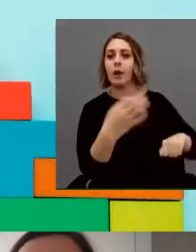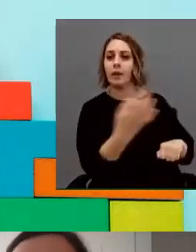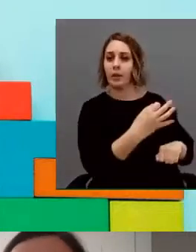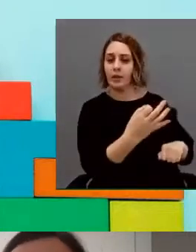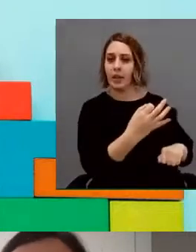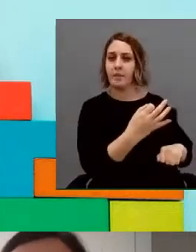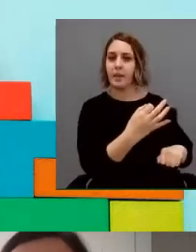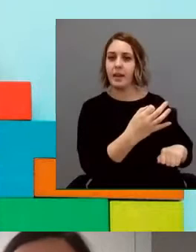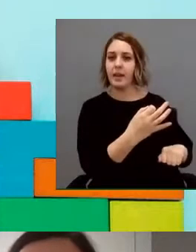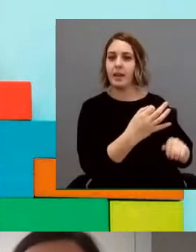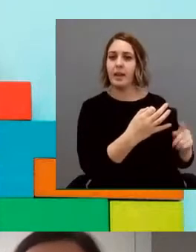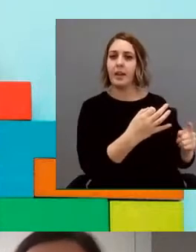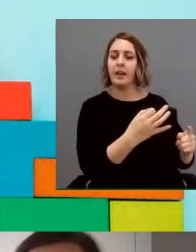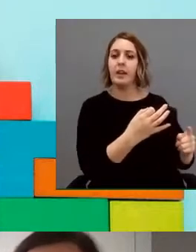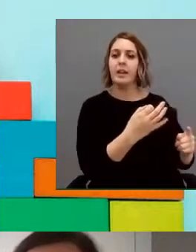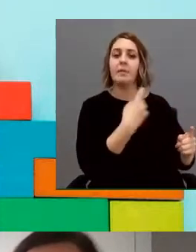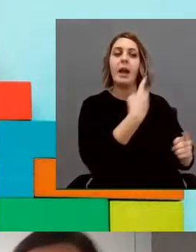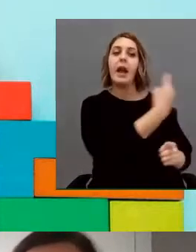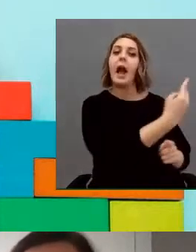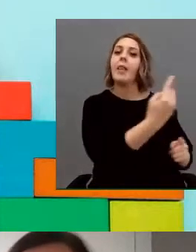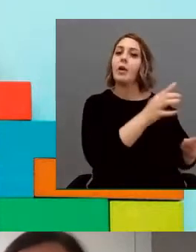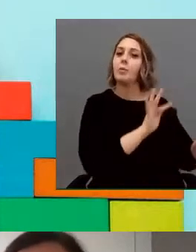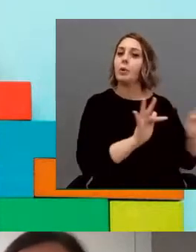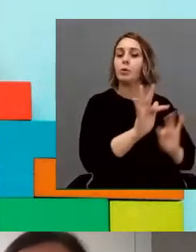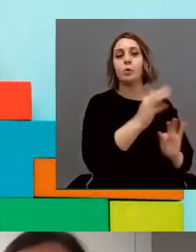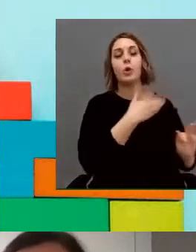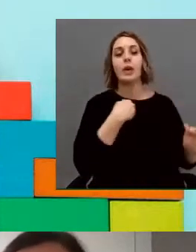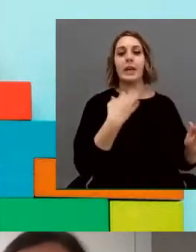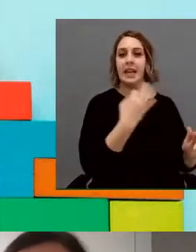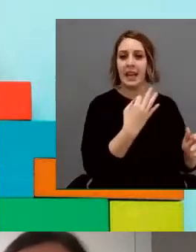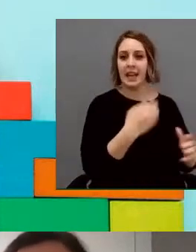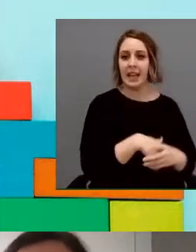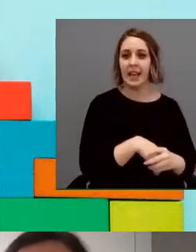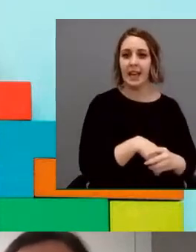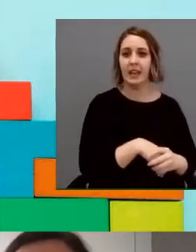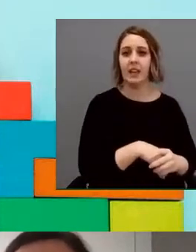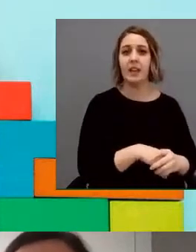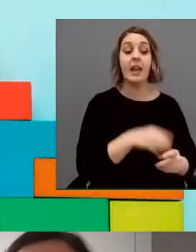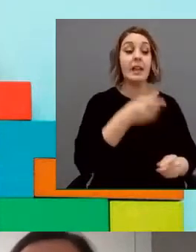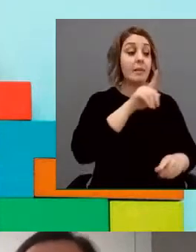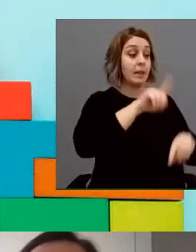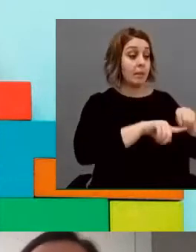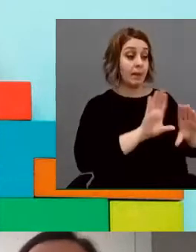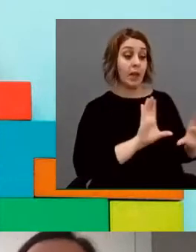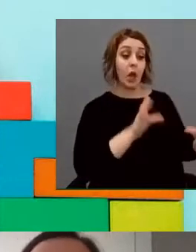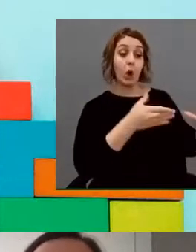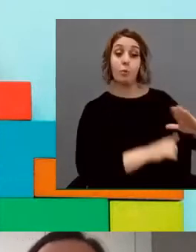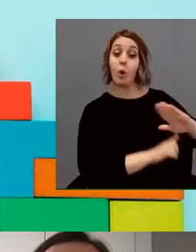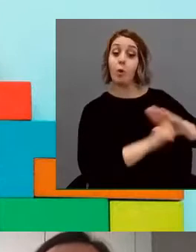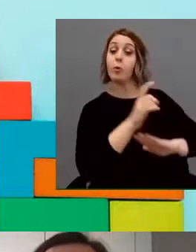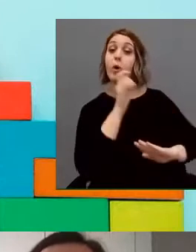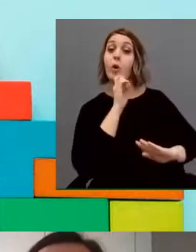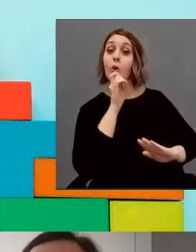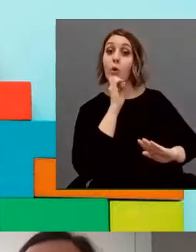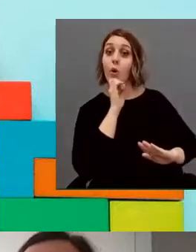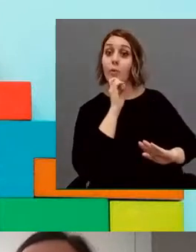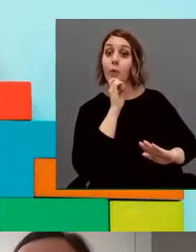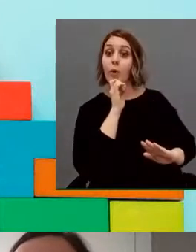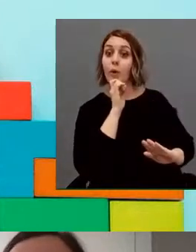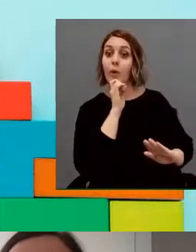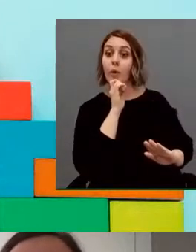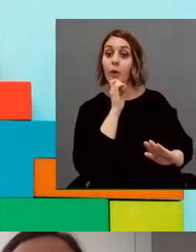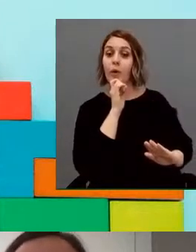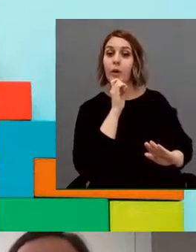no se salen con la suya. Y yo voy viendo cómo va evolucionando también el grupo entre sí y también quién lleva la voz